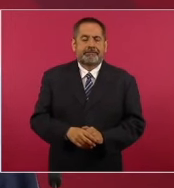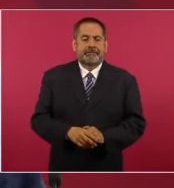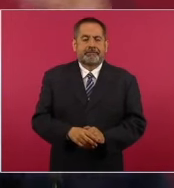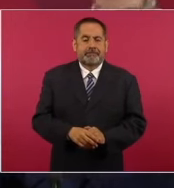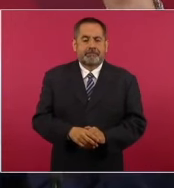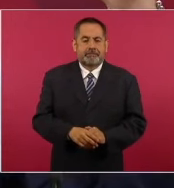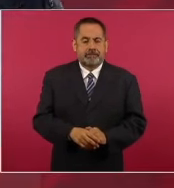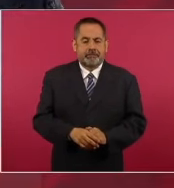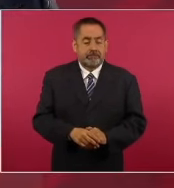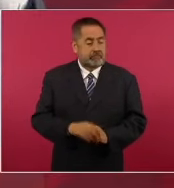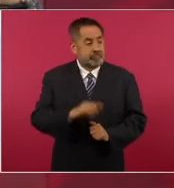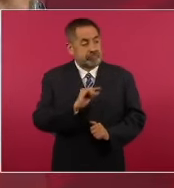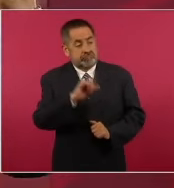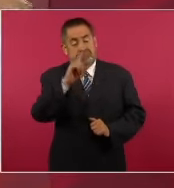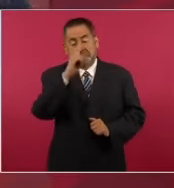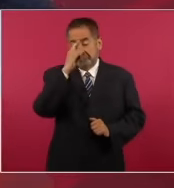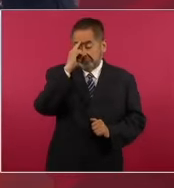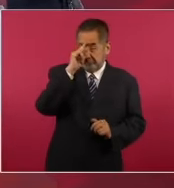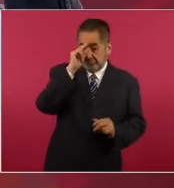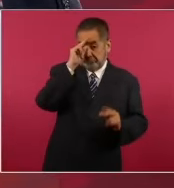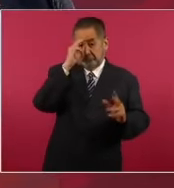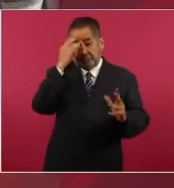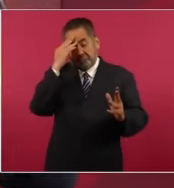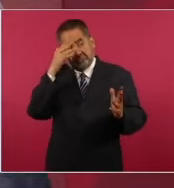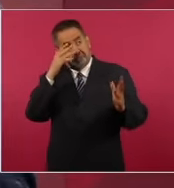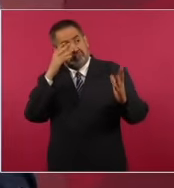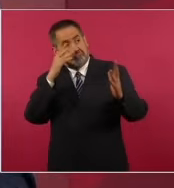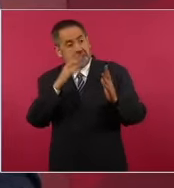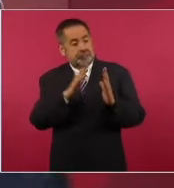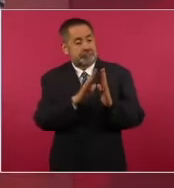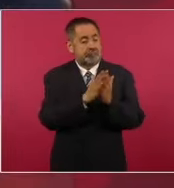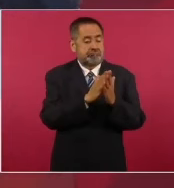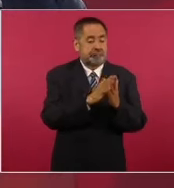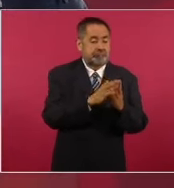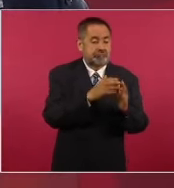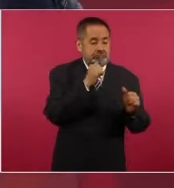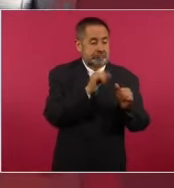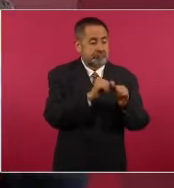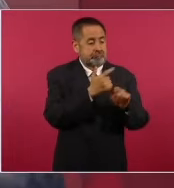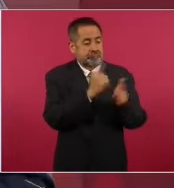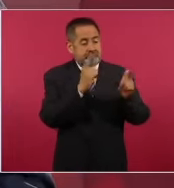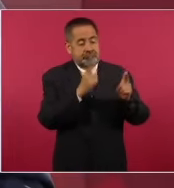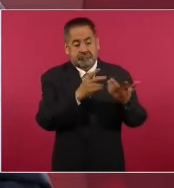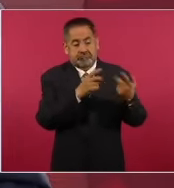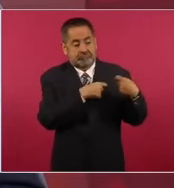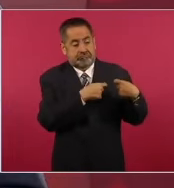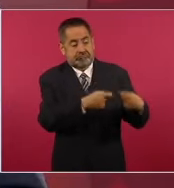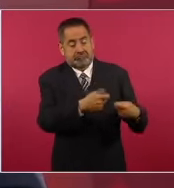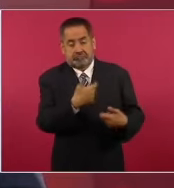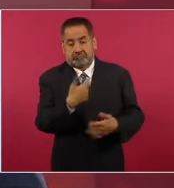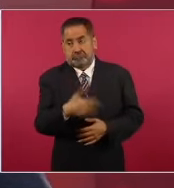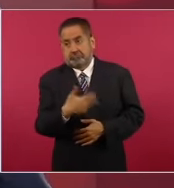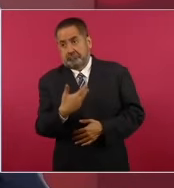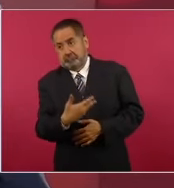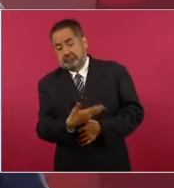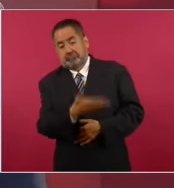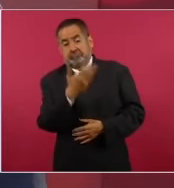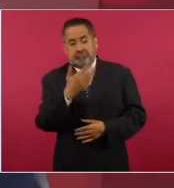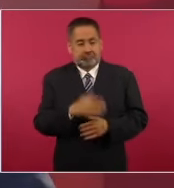Famoso intelectual, Letras Libres, heredero del